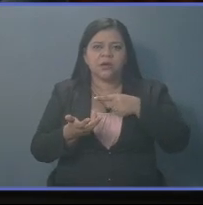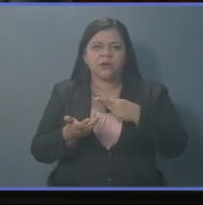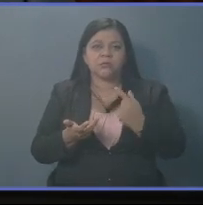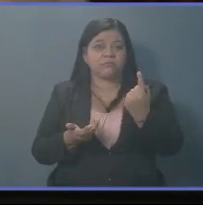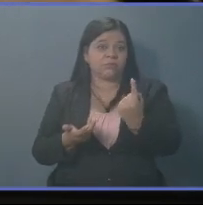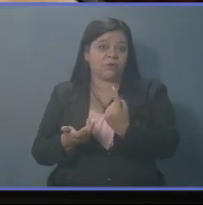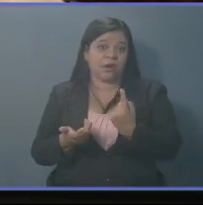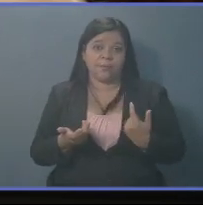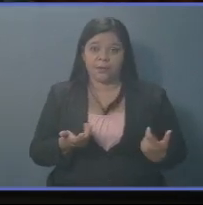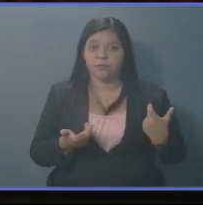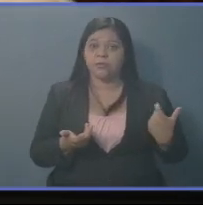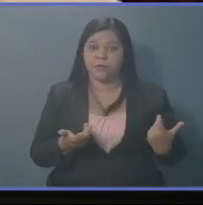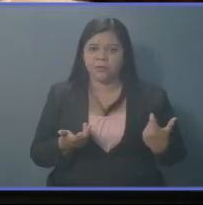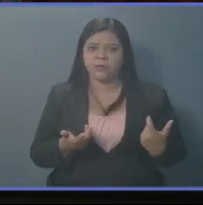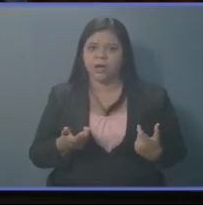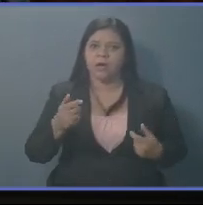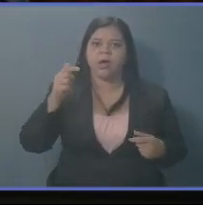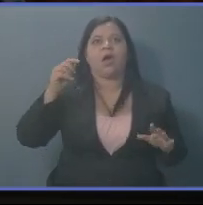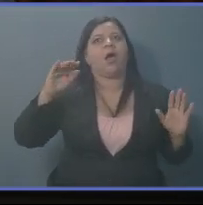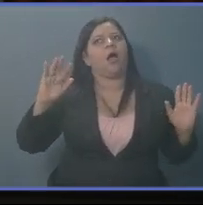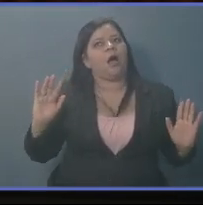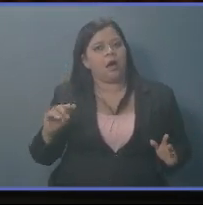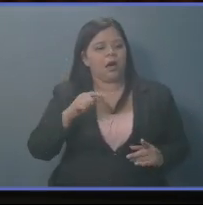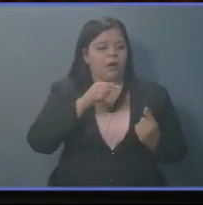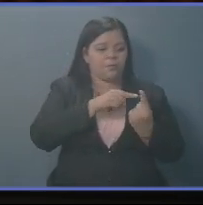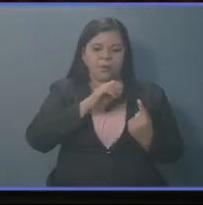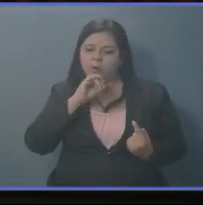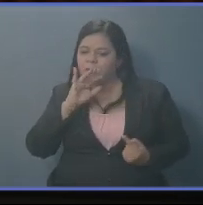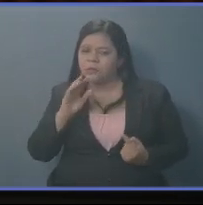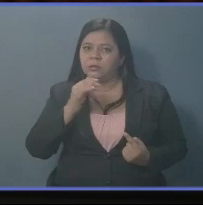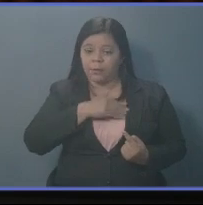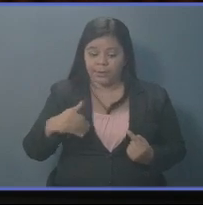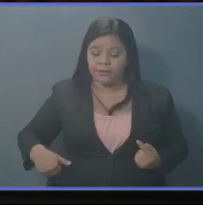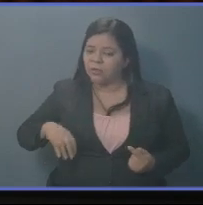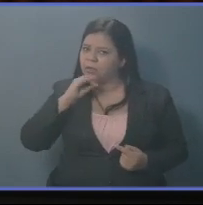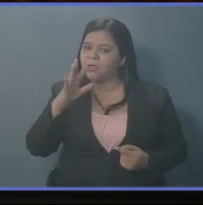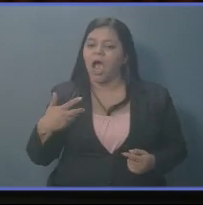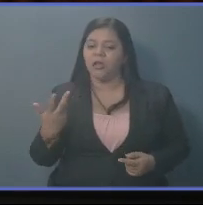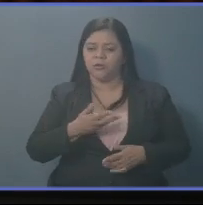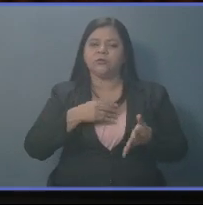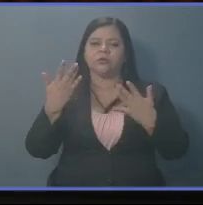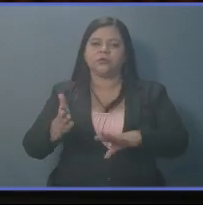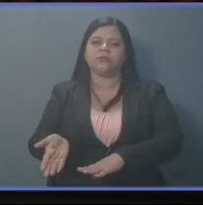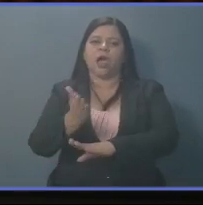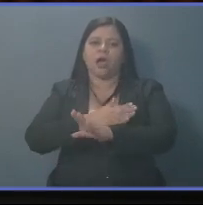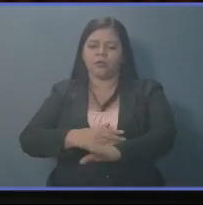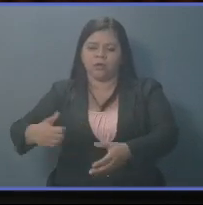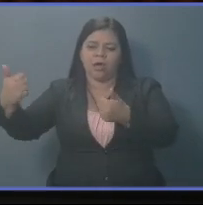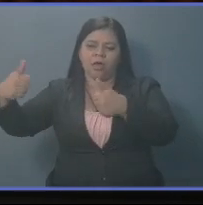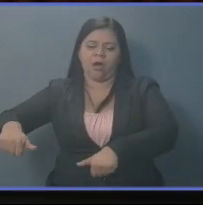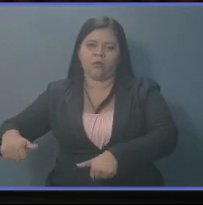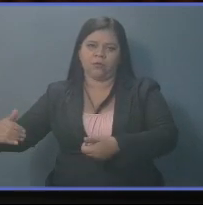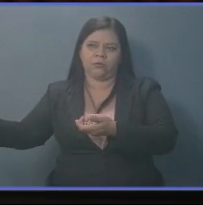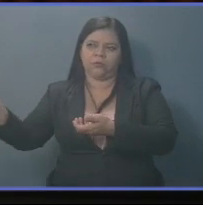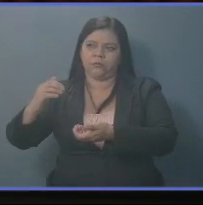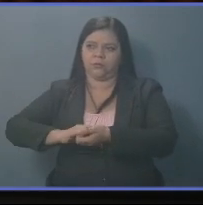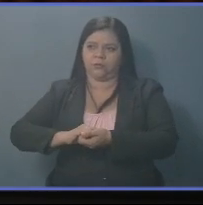Pero nos acusa que somos nosotros los que hemos hecho esos pactos. y usted hoy lo dijo.